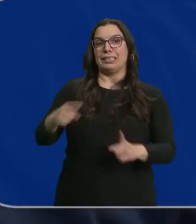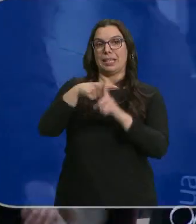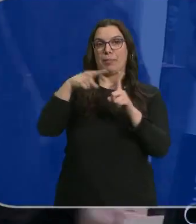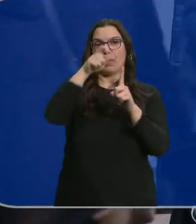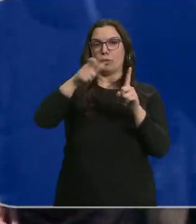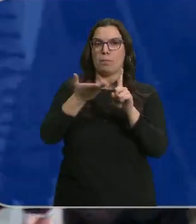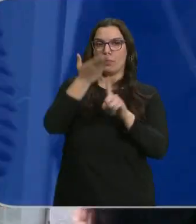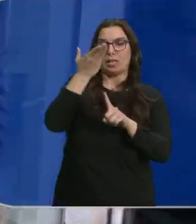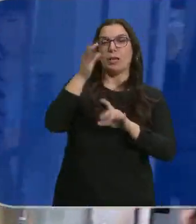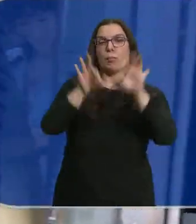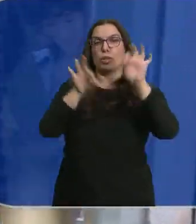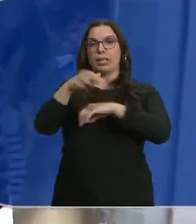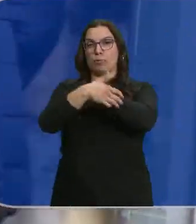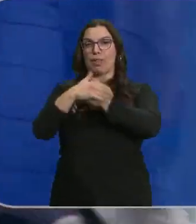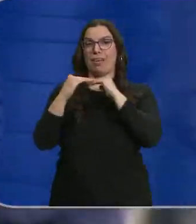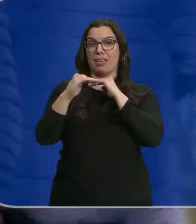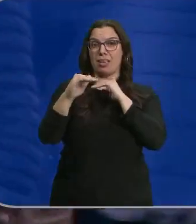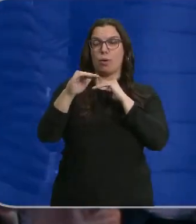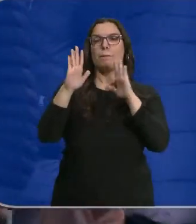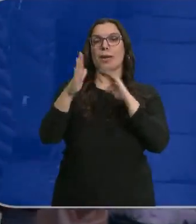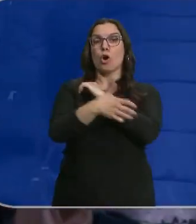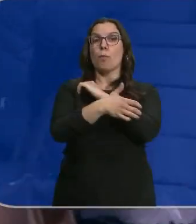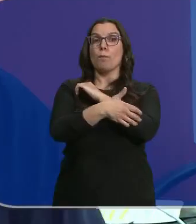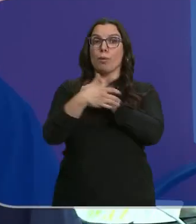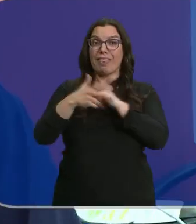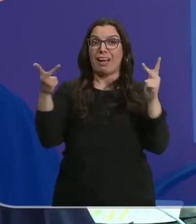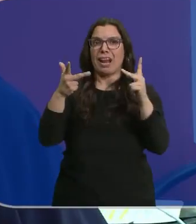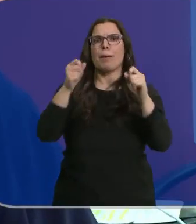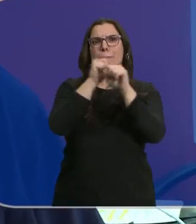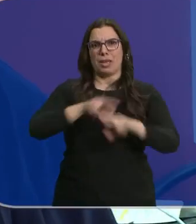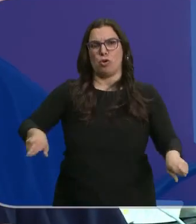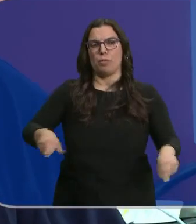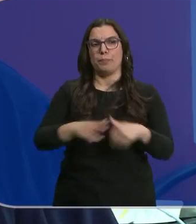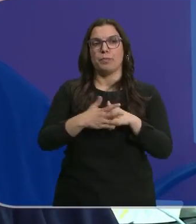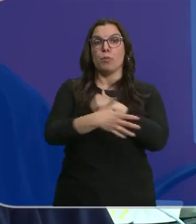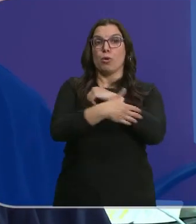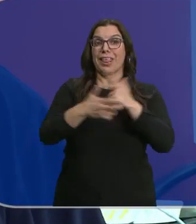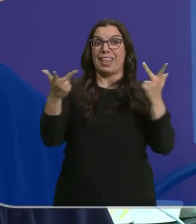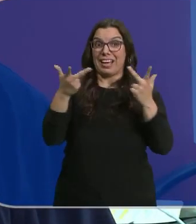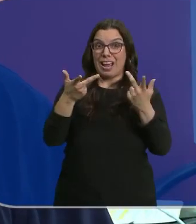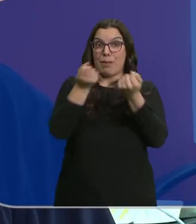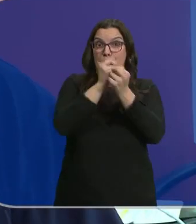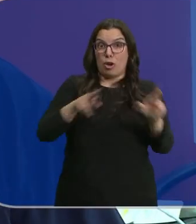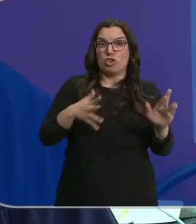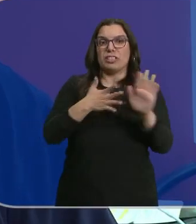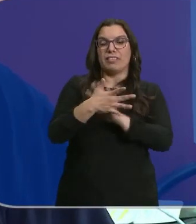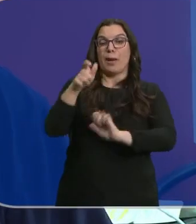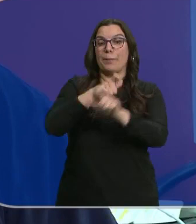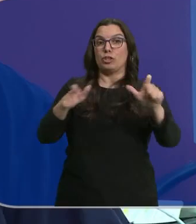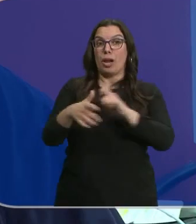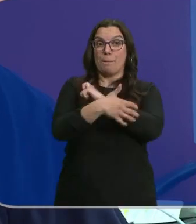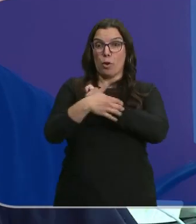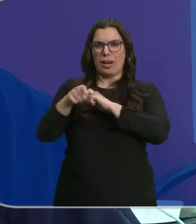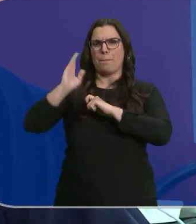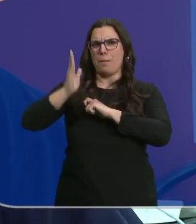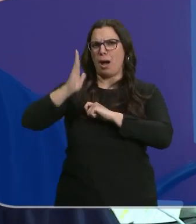persona, la tasa de pobreza se mantiene, pero aumenta la pobreza severa. Cuando aumenta la pobreza severa lo que nos está diciendo es que la población más pobre